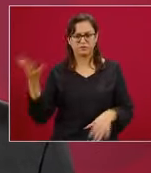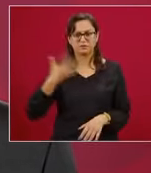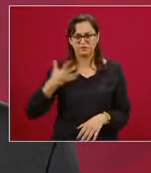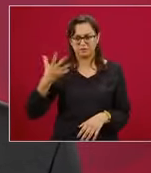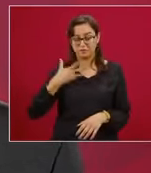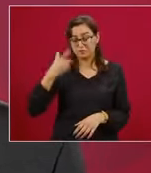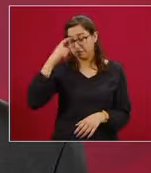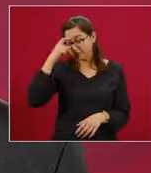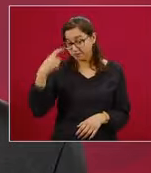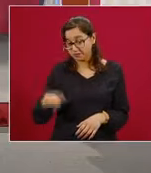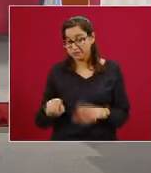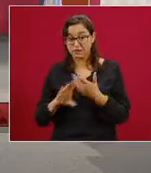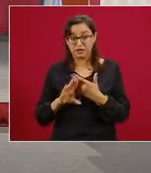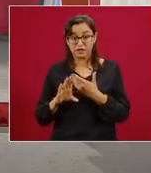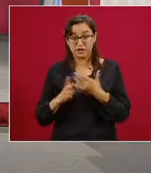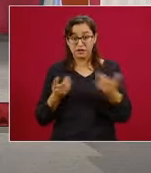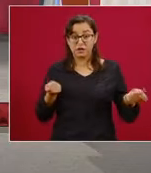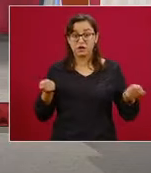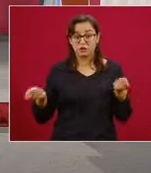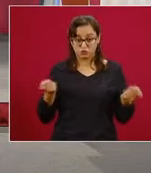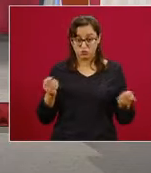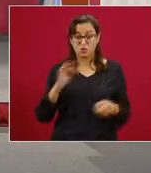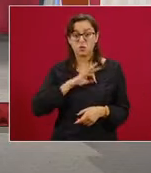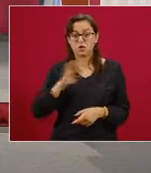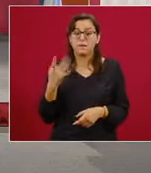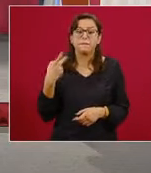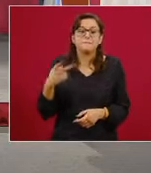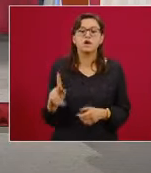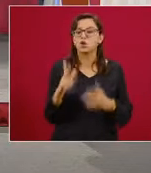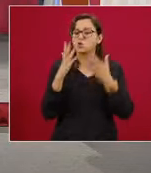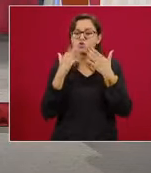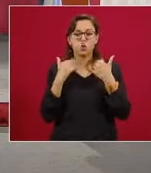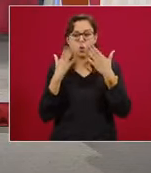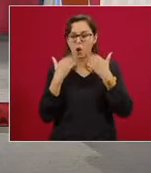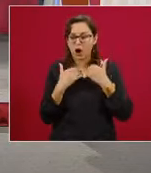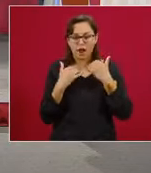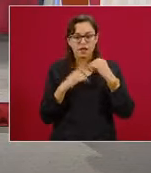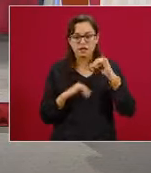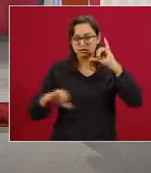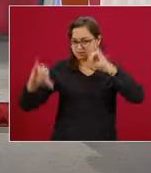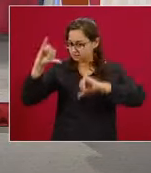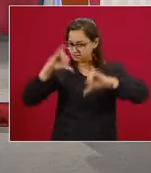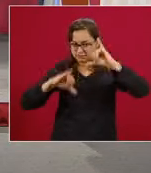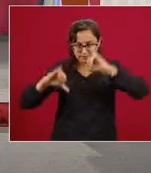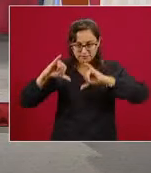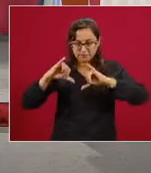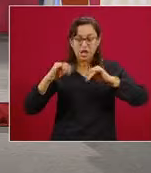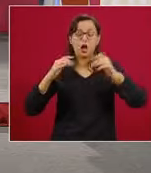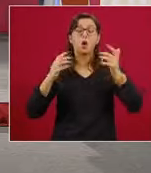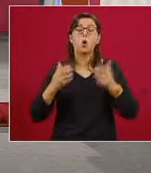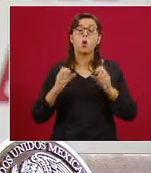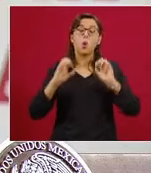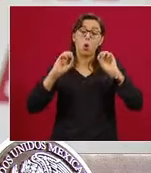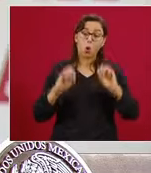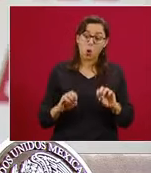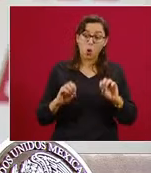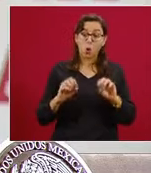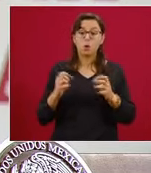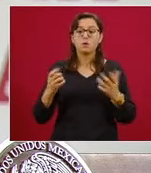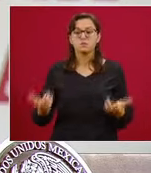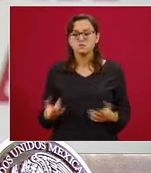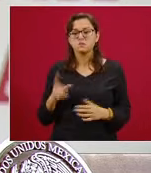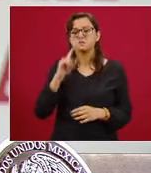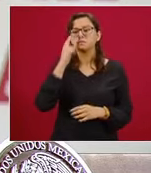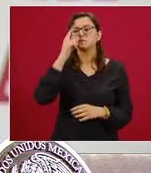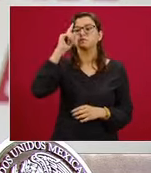control, pero sencillamente no tienen una muestra de laboratorio, o bien la muestra biológica